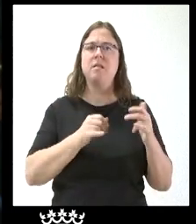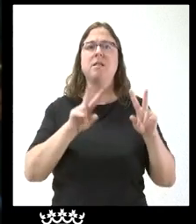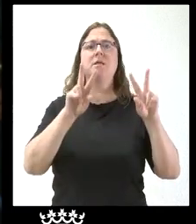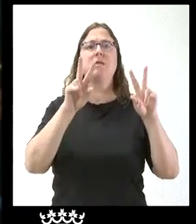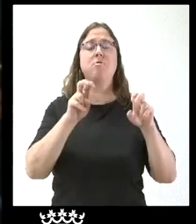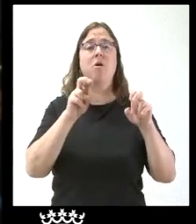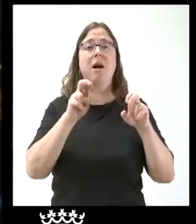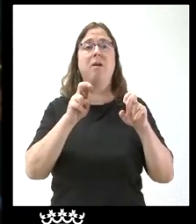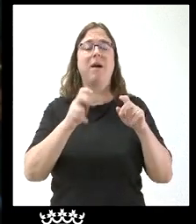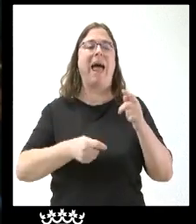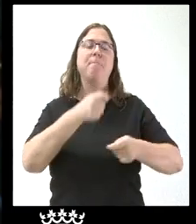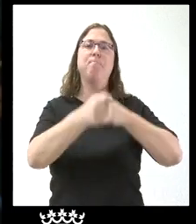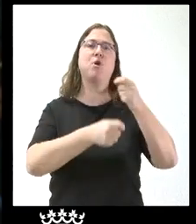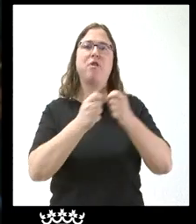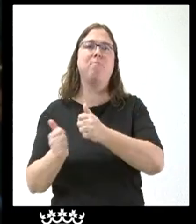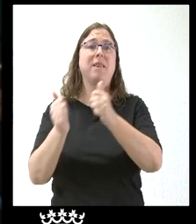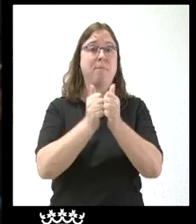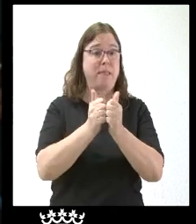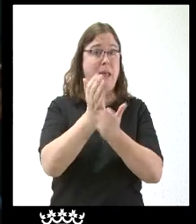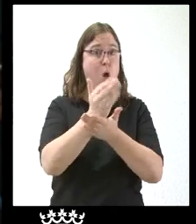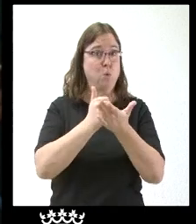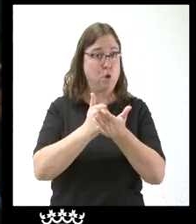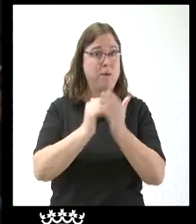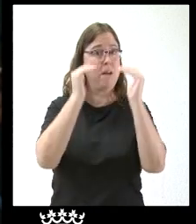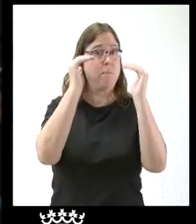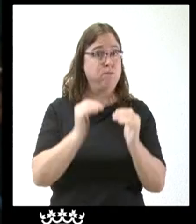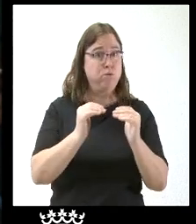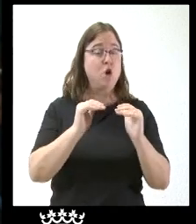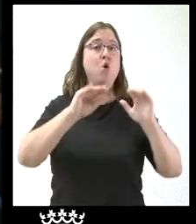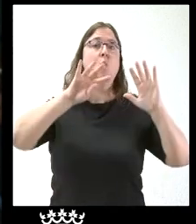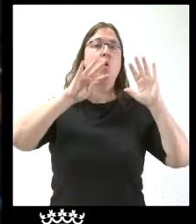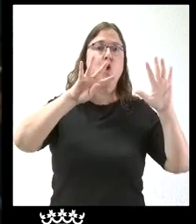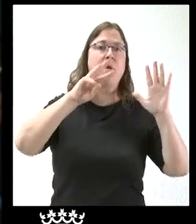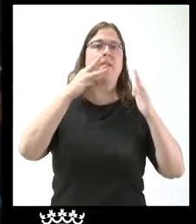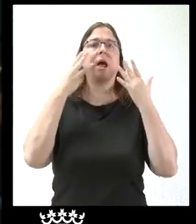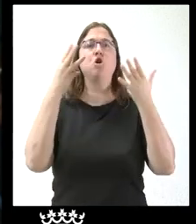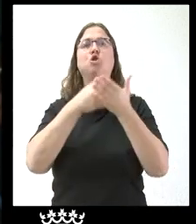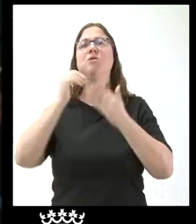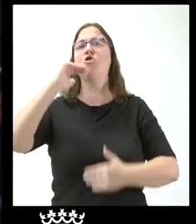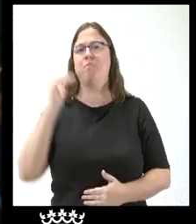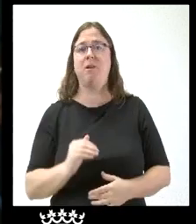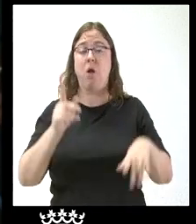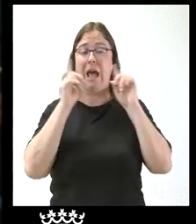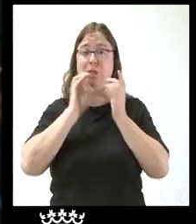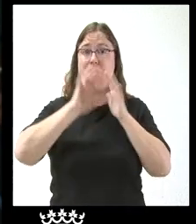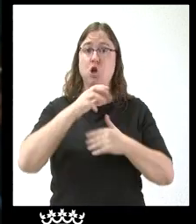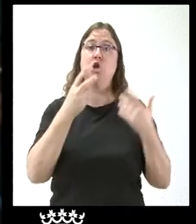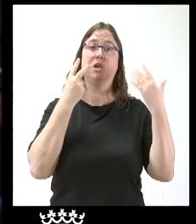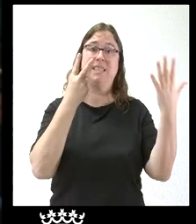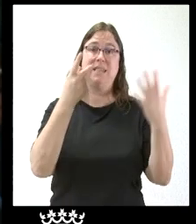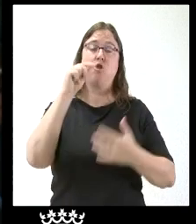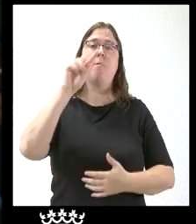aportación para la dependencia por parte de las autonomías en 98 millones. En el caso de Castilla y León es de 7,4 millones de euros.